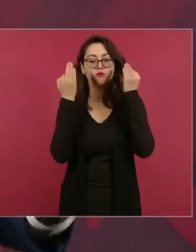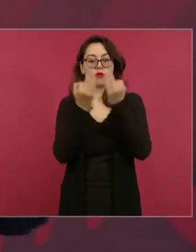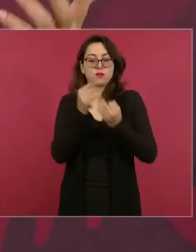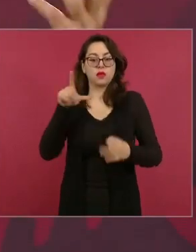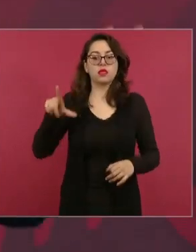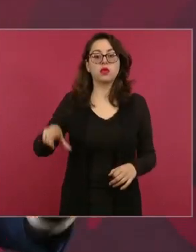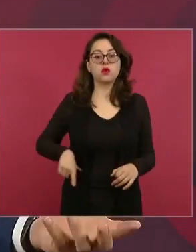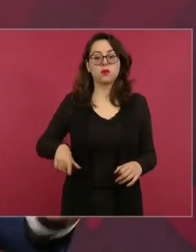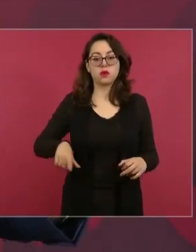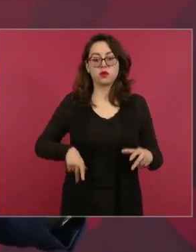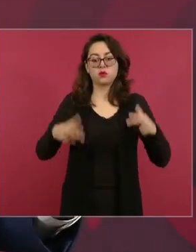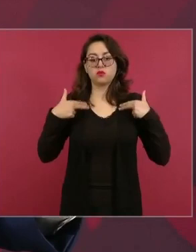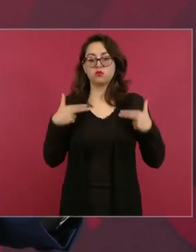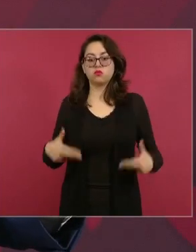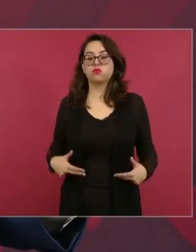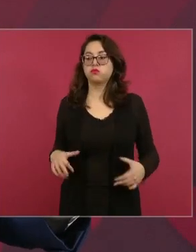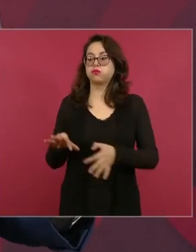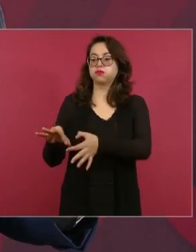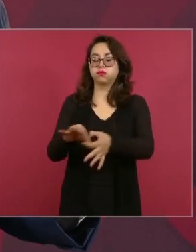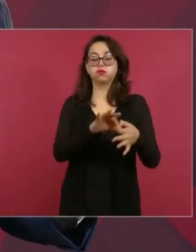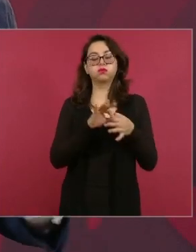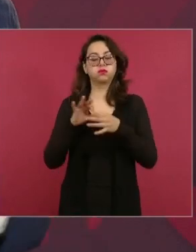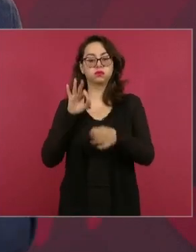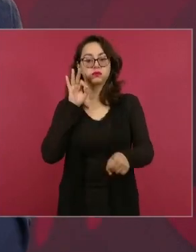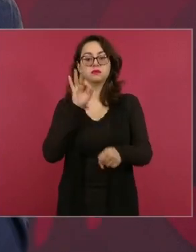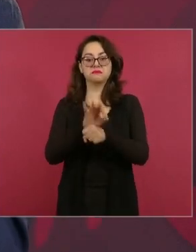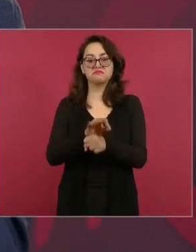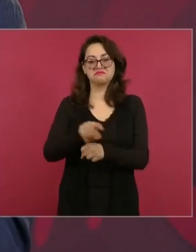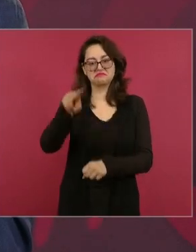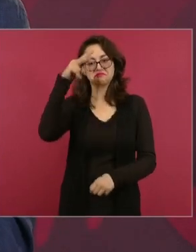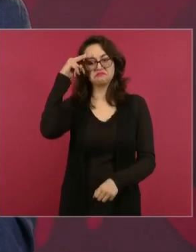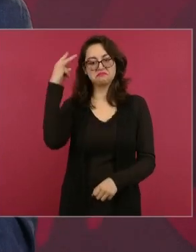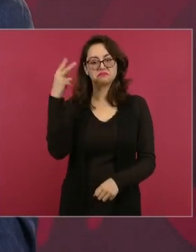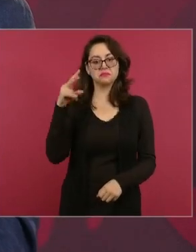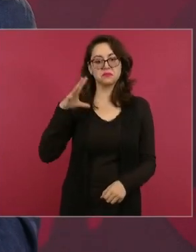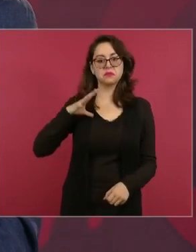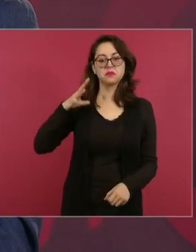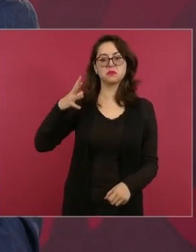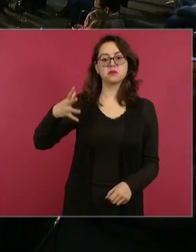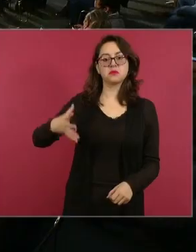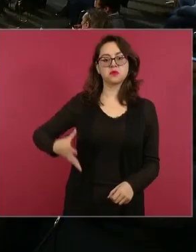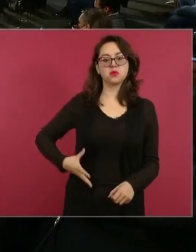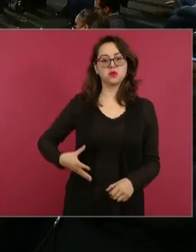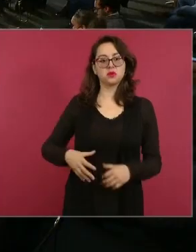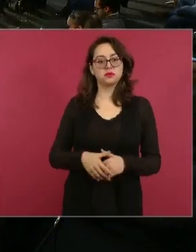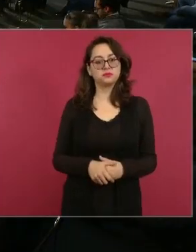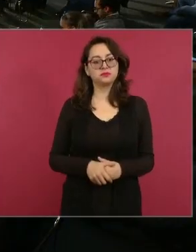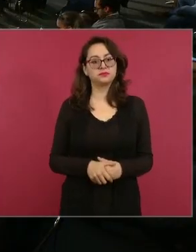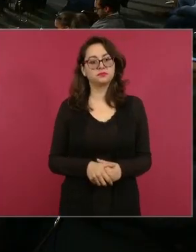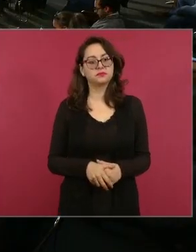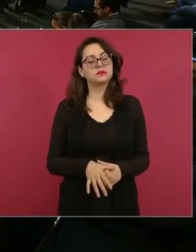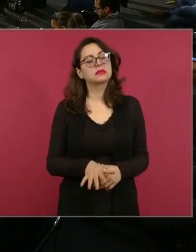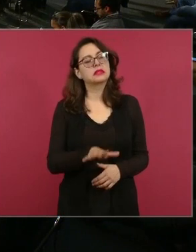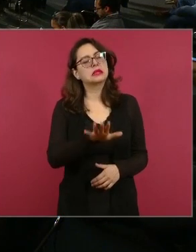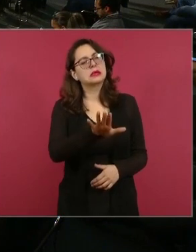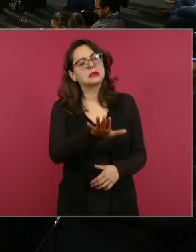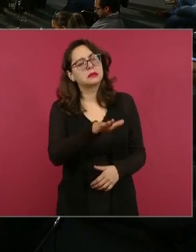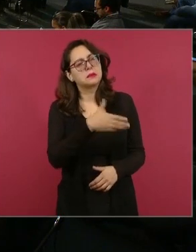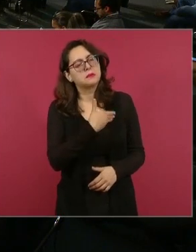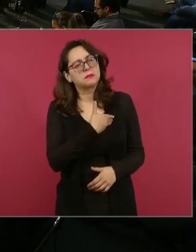eso nos sentimos muy orgullosos de ser mexicanos. Señor presidente, ese gesto